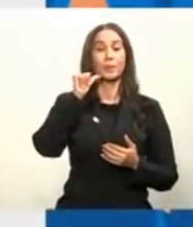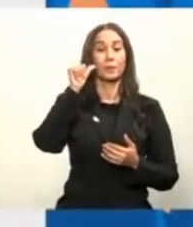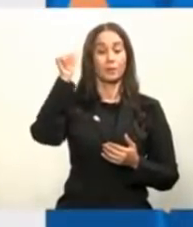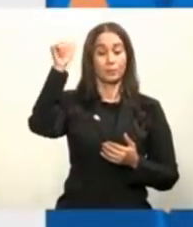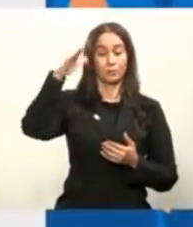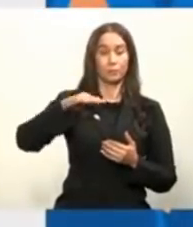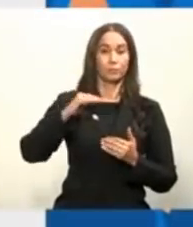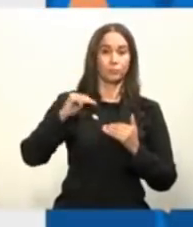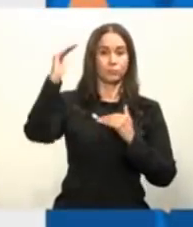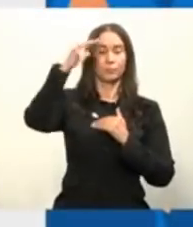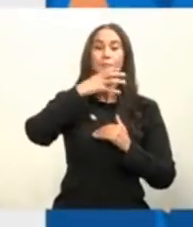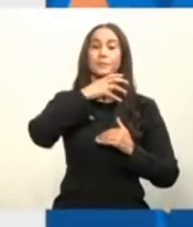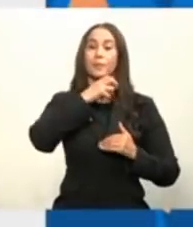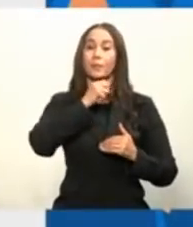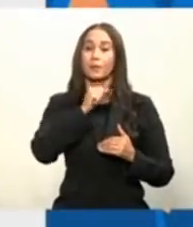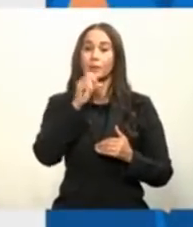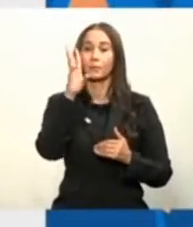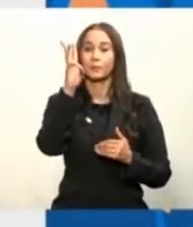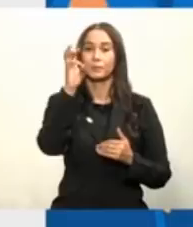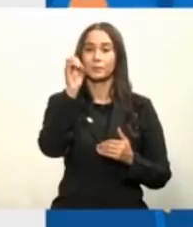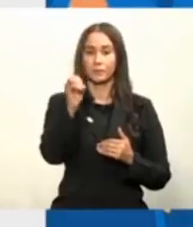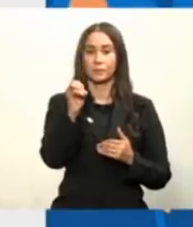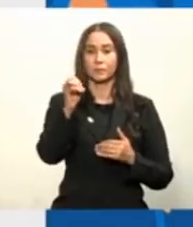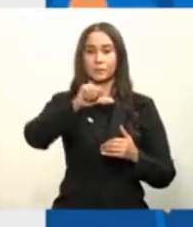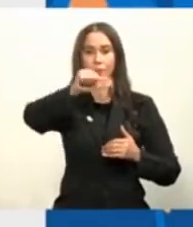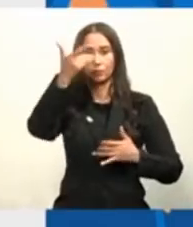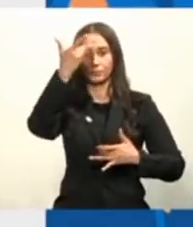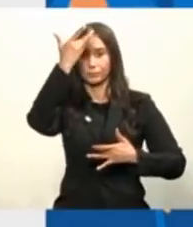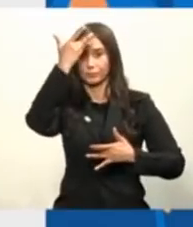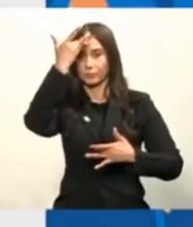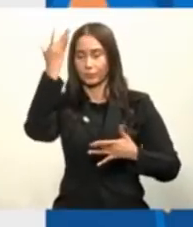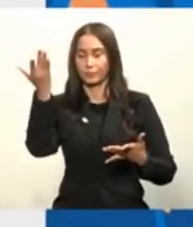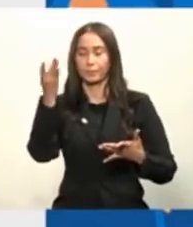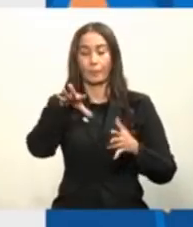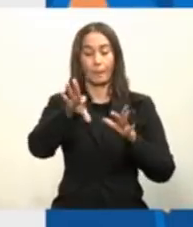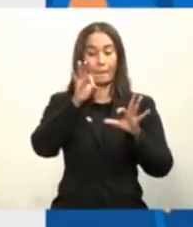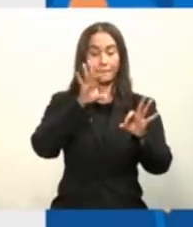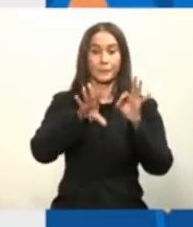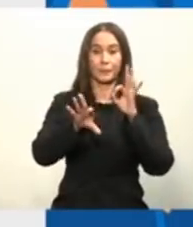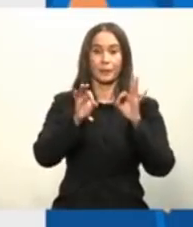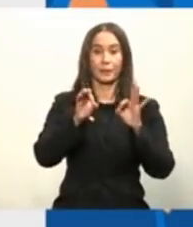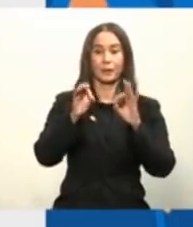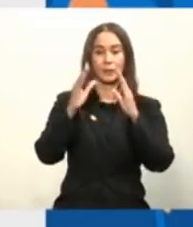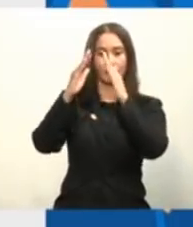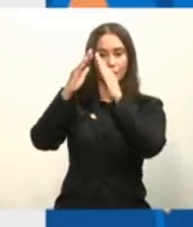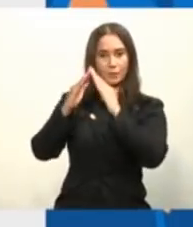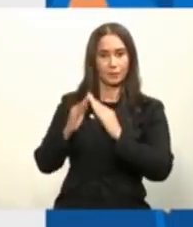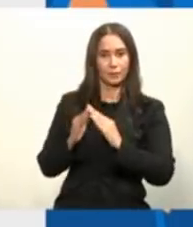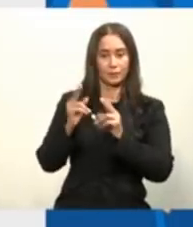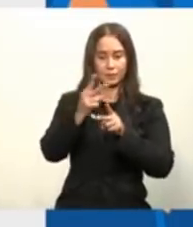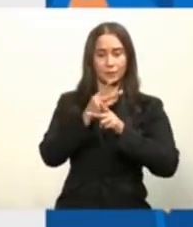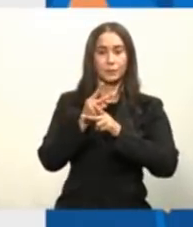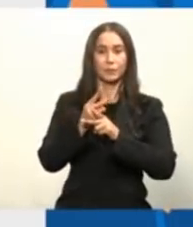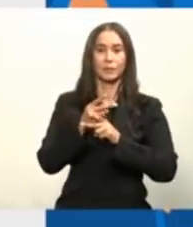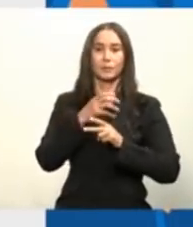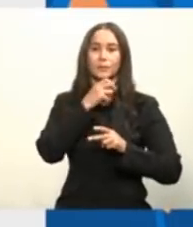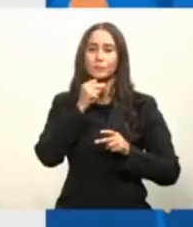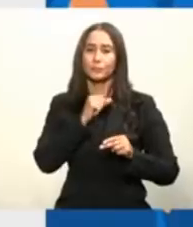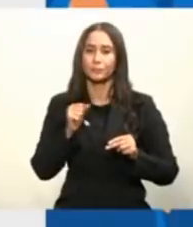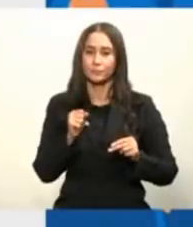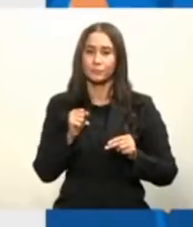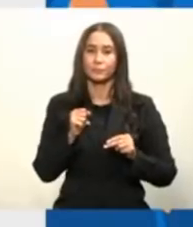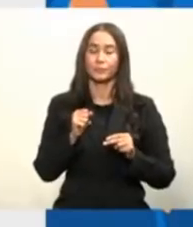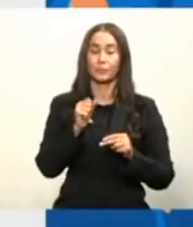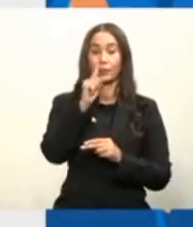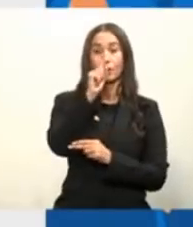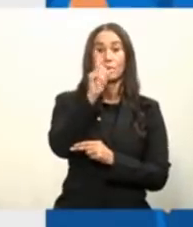años, con comorbilidades, priorizando a aquellos que estén en asilos de ancianos. La fase 1D,